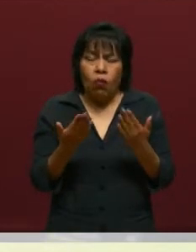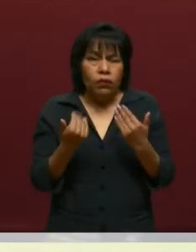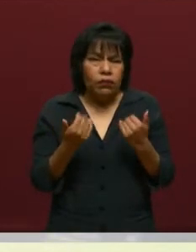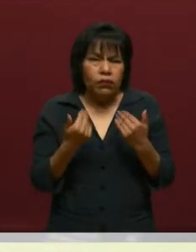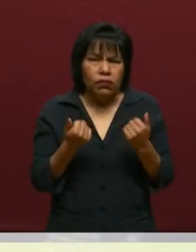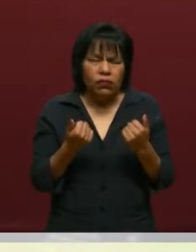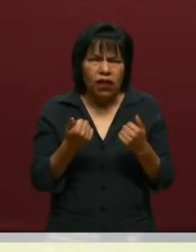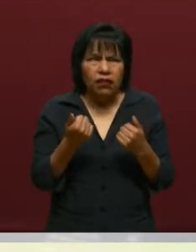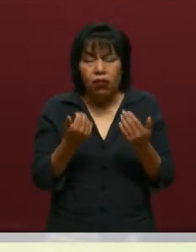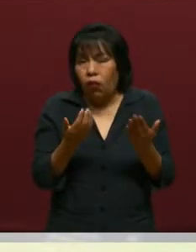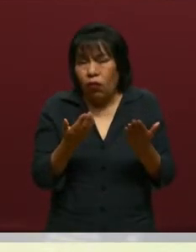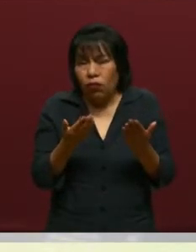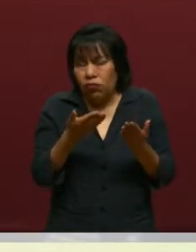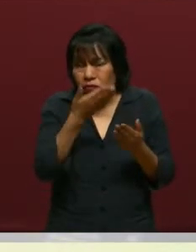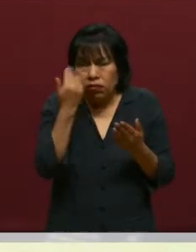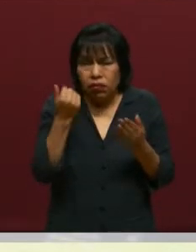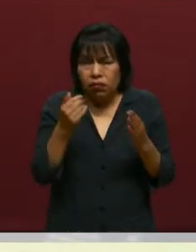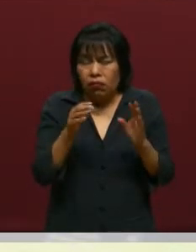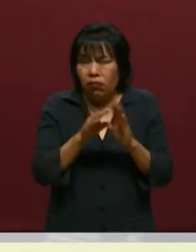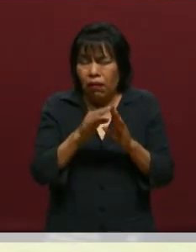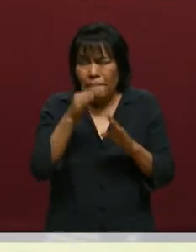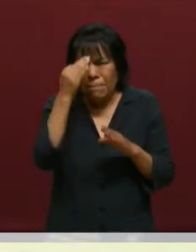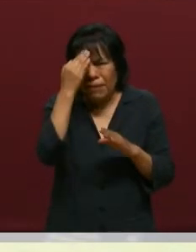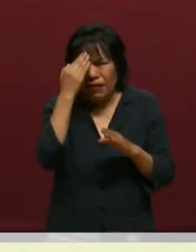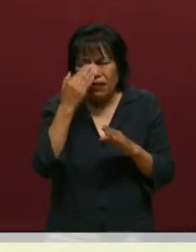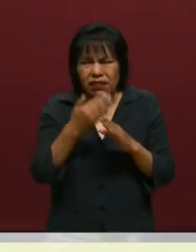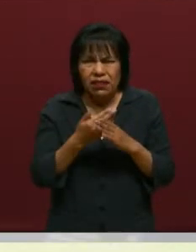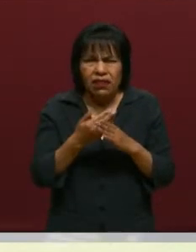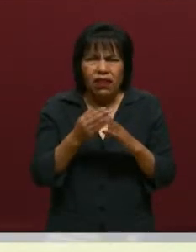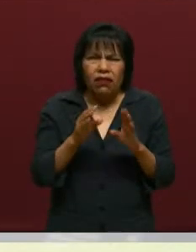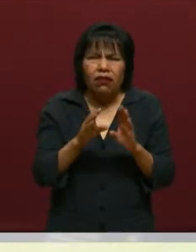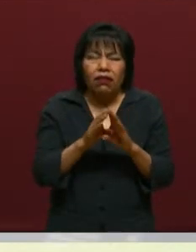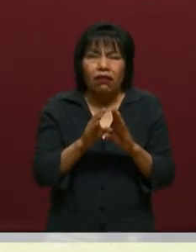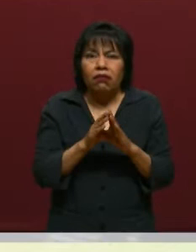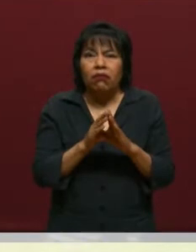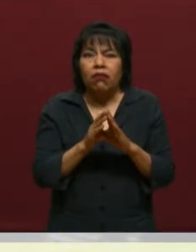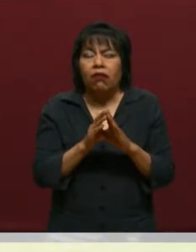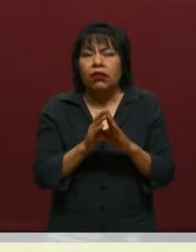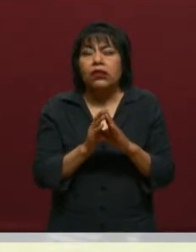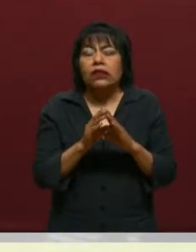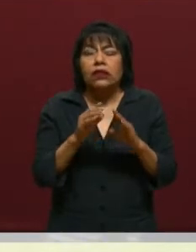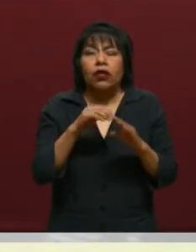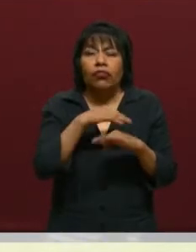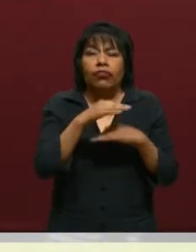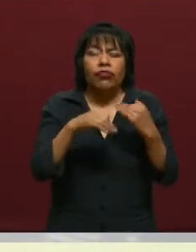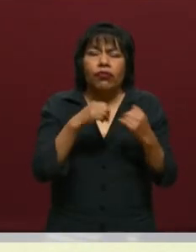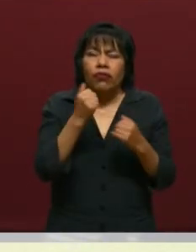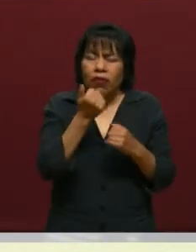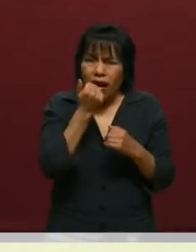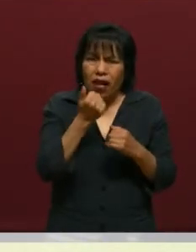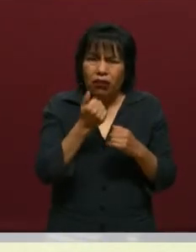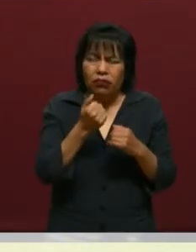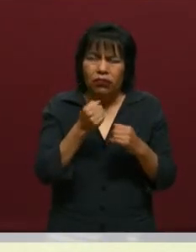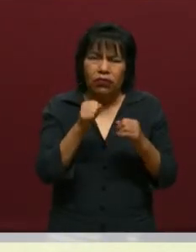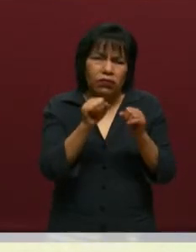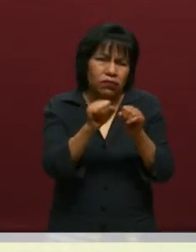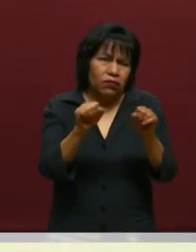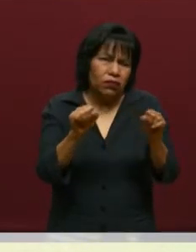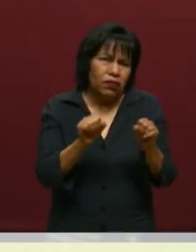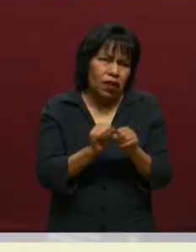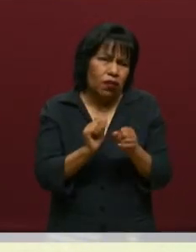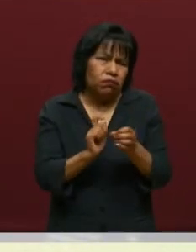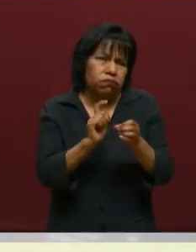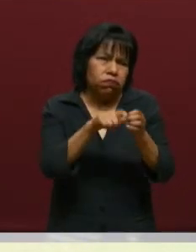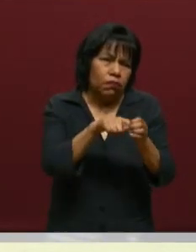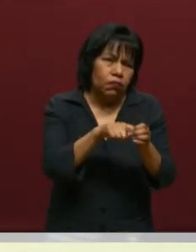siquiera pensado una situación en donde no se iban a poder presentar los alumnos a las aulas y